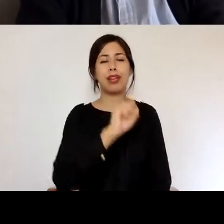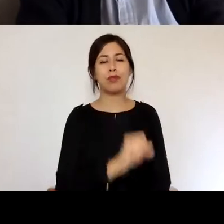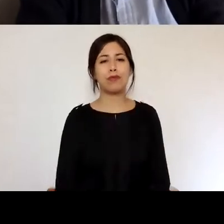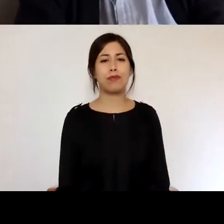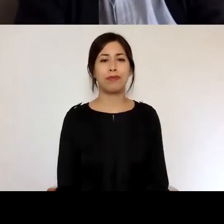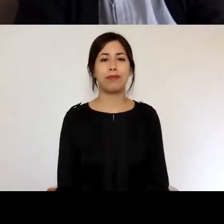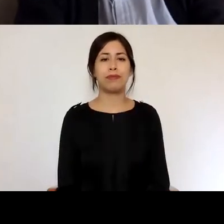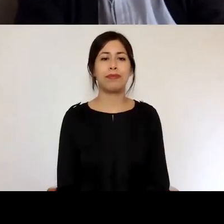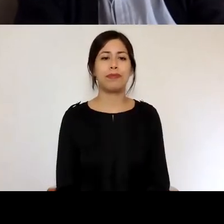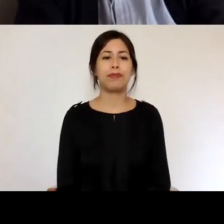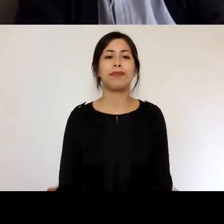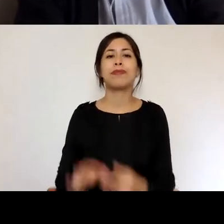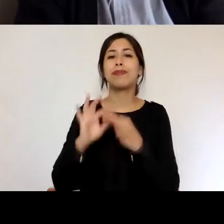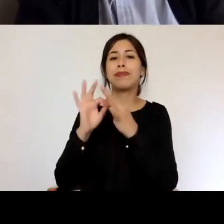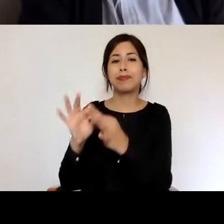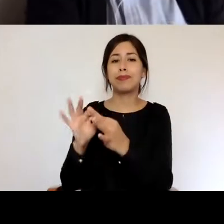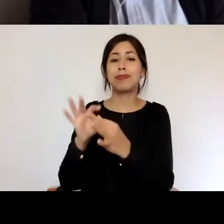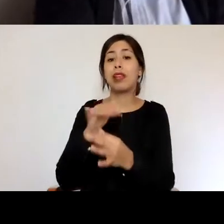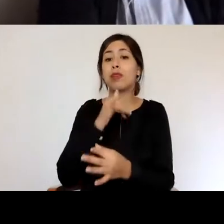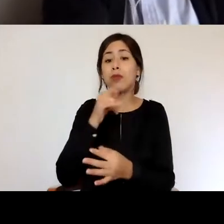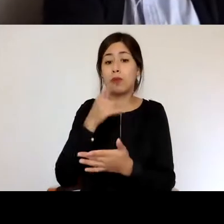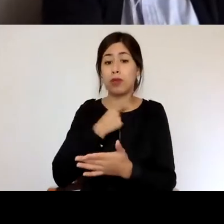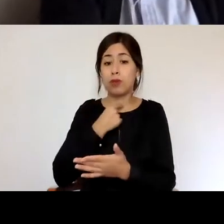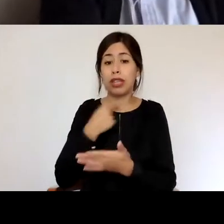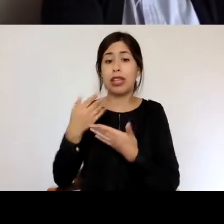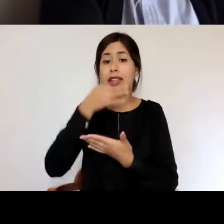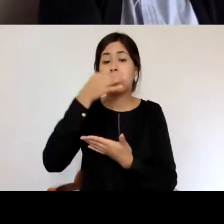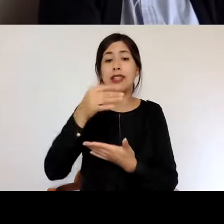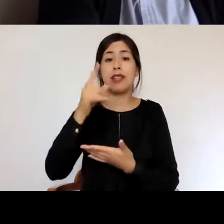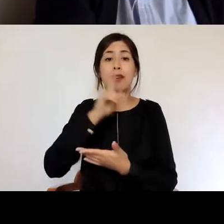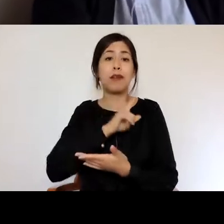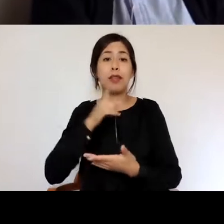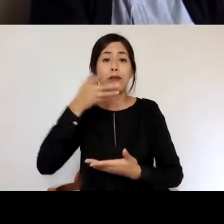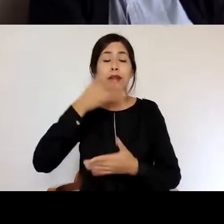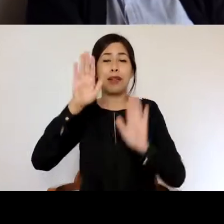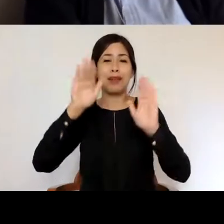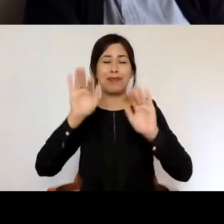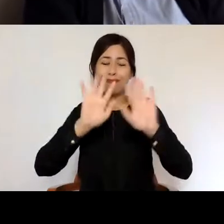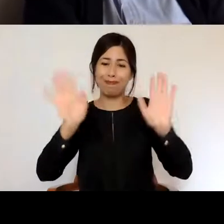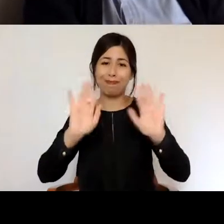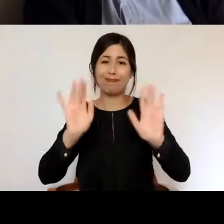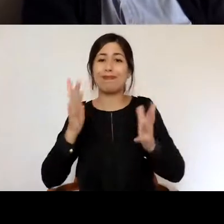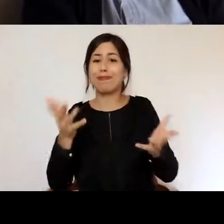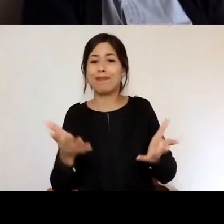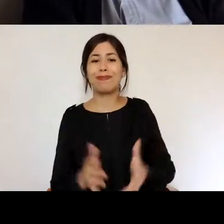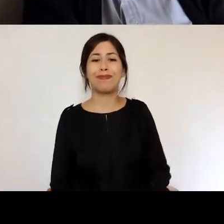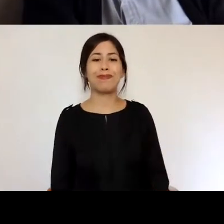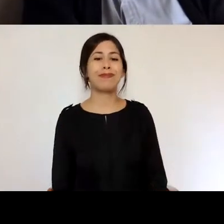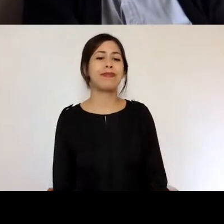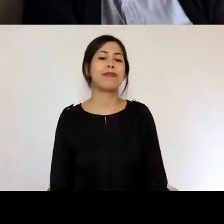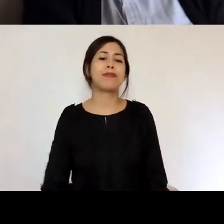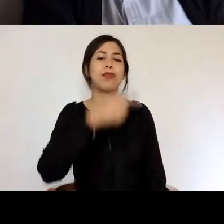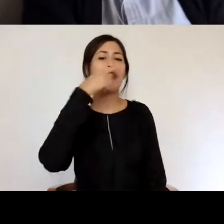muchas gracias rector prorector no sé si quiere decir algunas palabras de este día aparte de adiós no